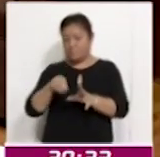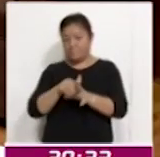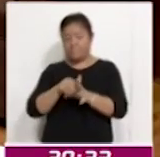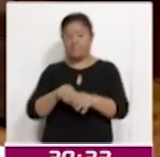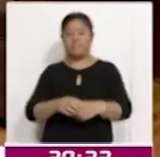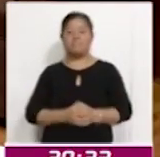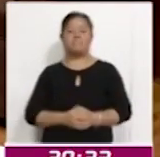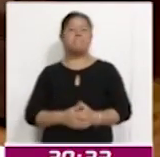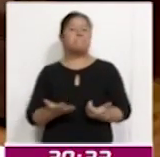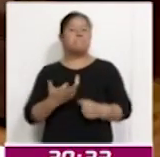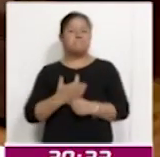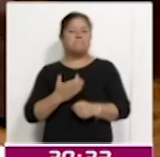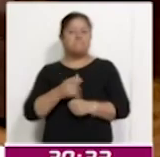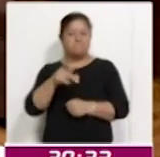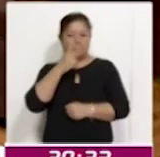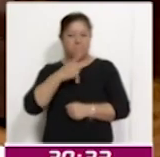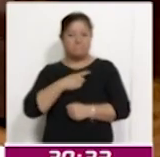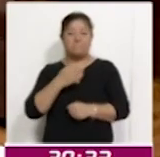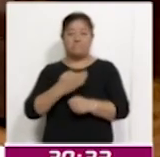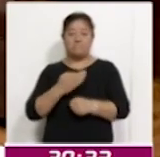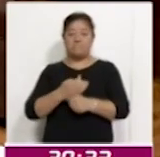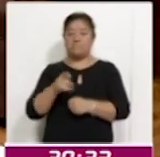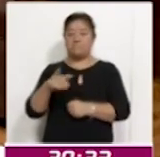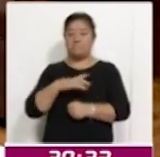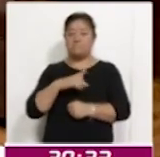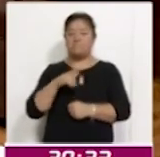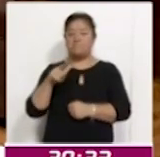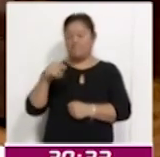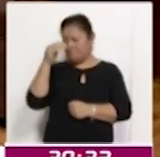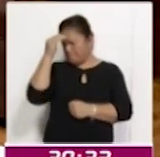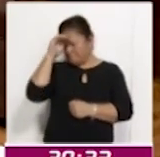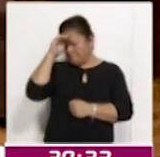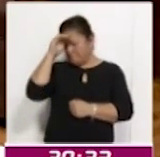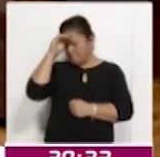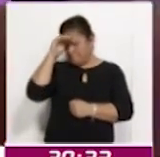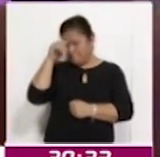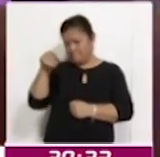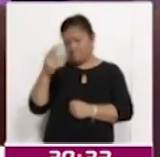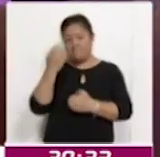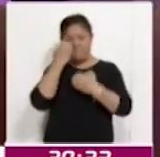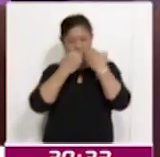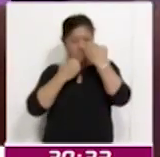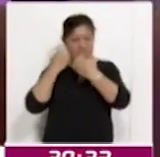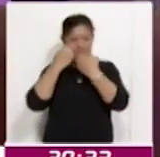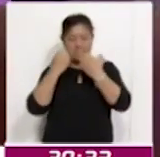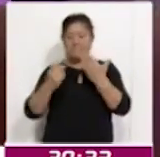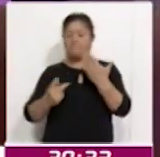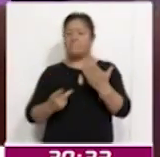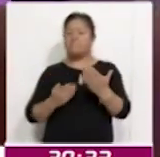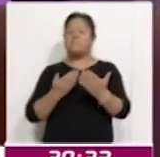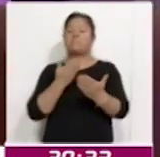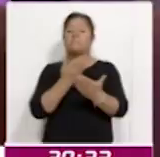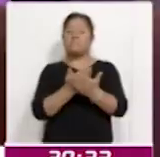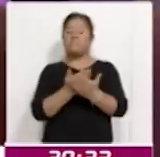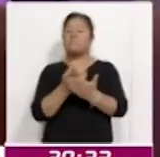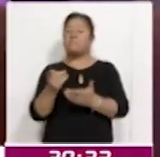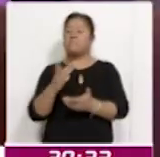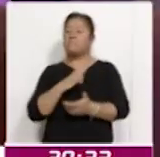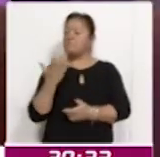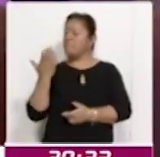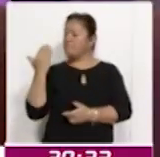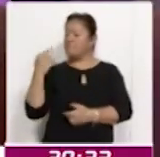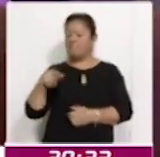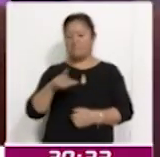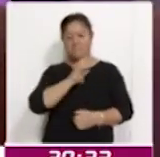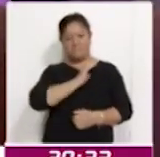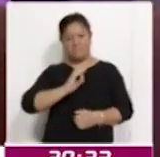lugares están en la reflexión, ya analizando las propuestas que tuvieron que presentar durante el proceso de campaña electoral